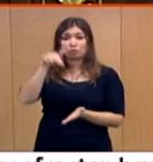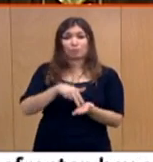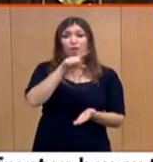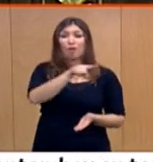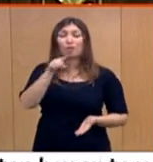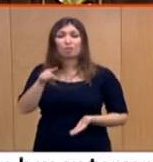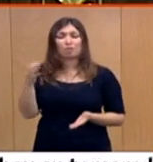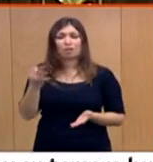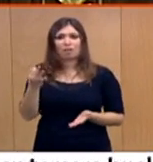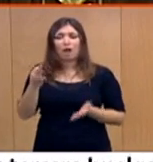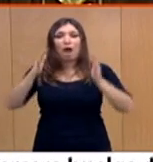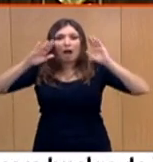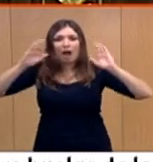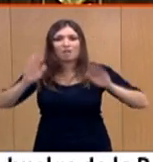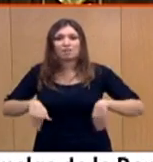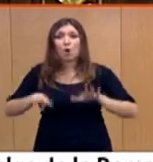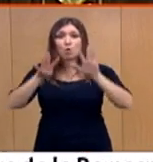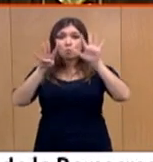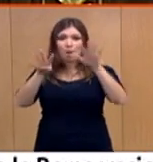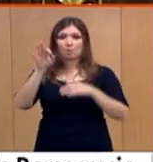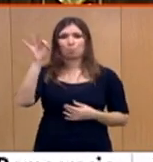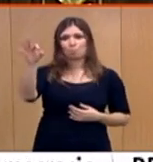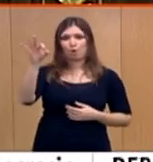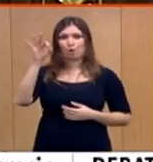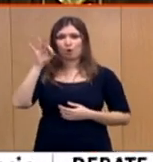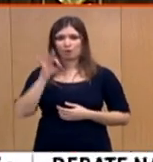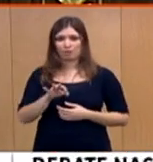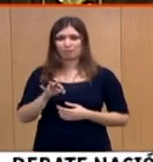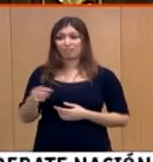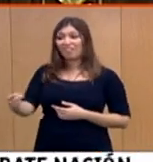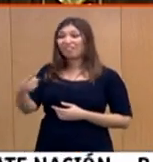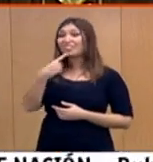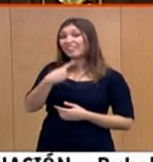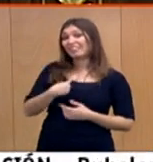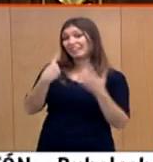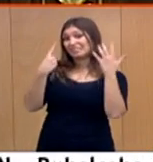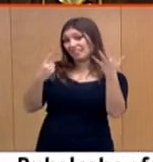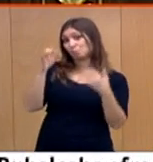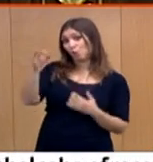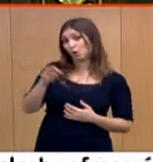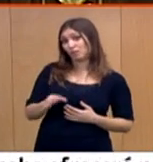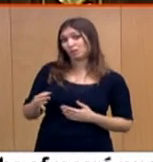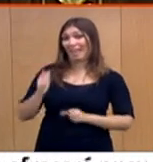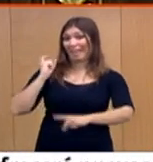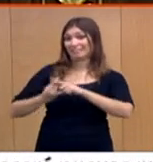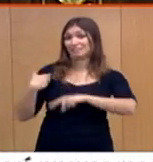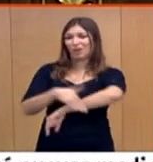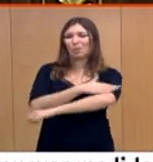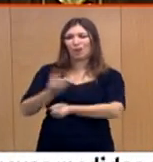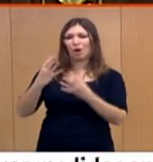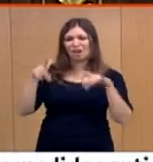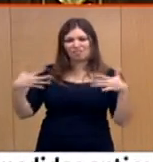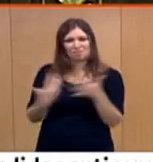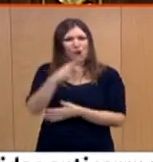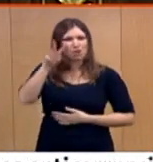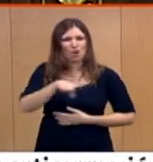situaría en el 9% frente al 6% del que nos informó el Gobierno saliente cuando todavía estaba en